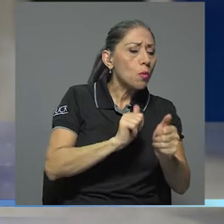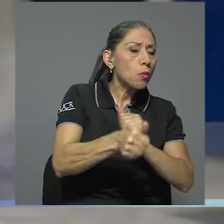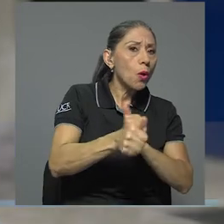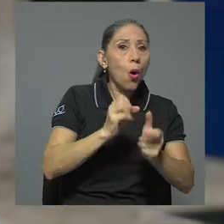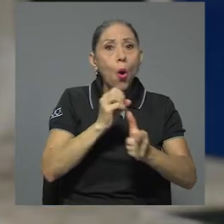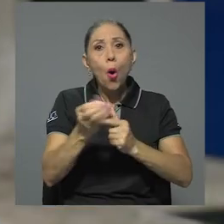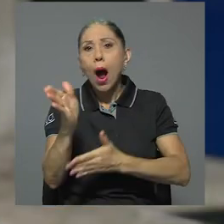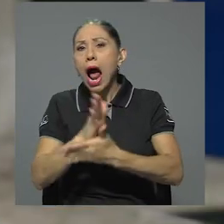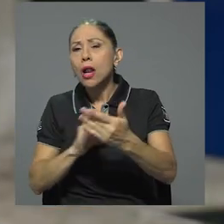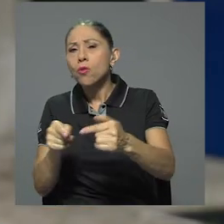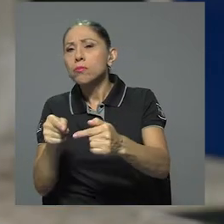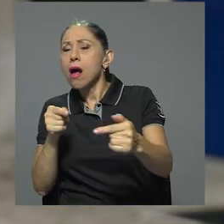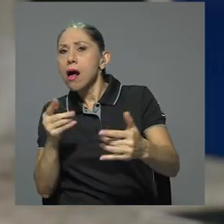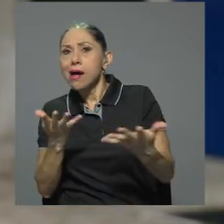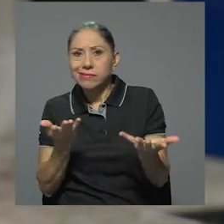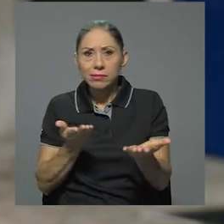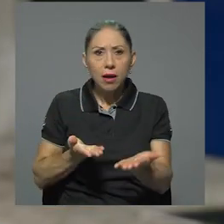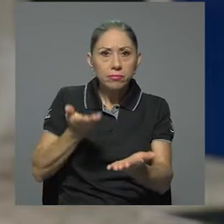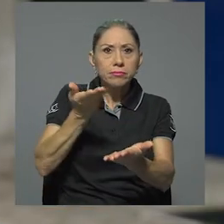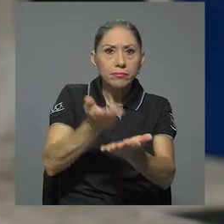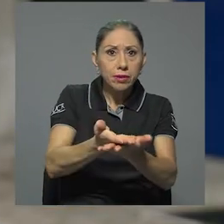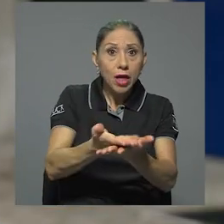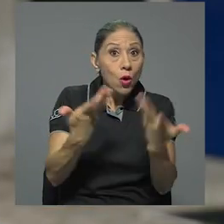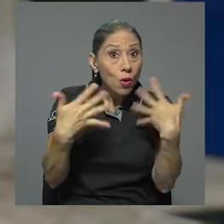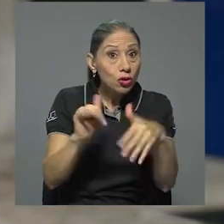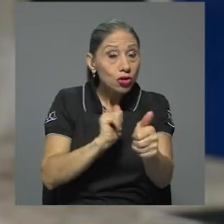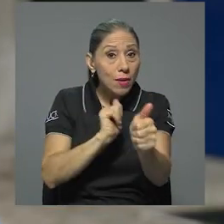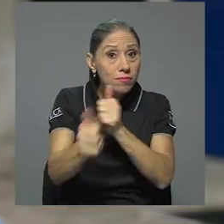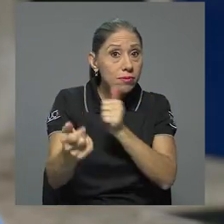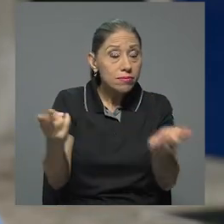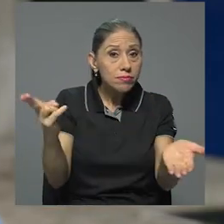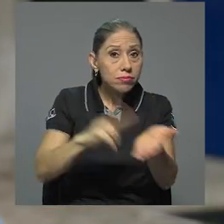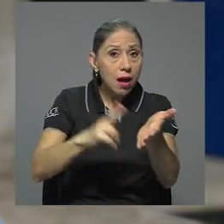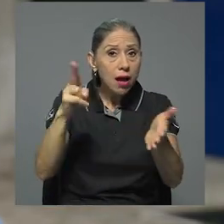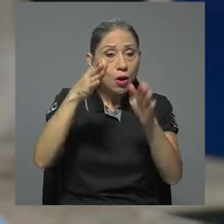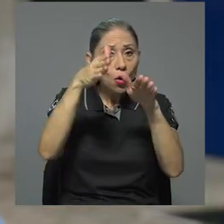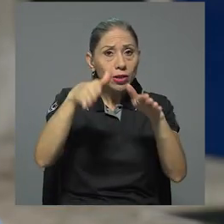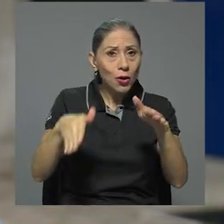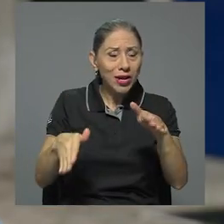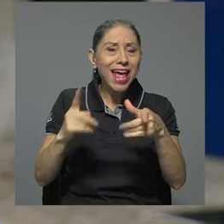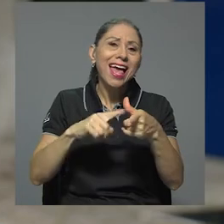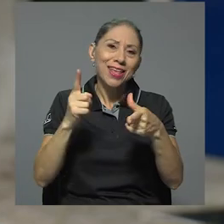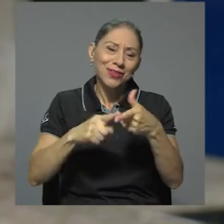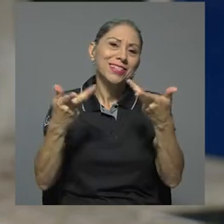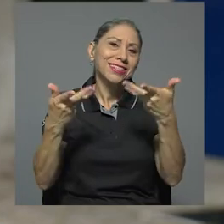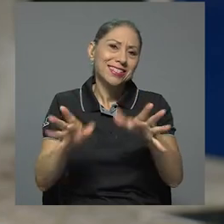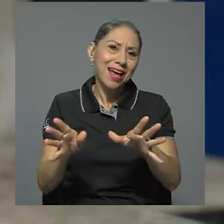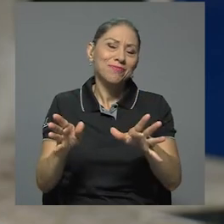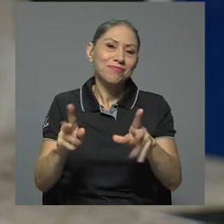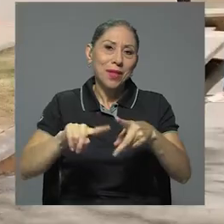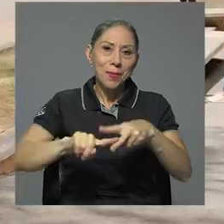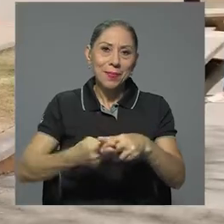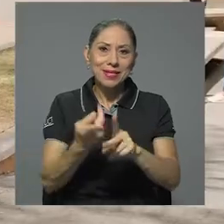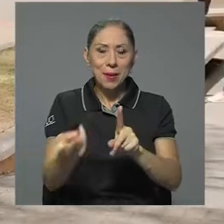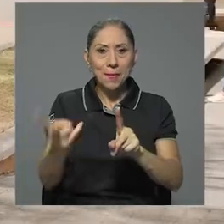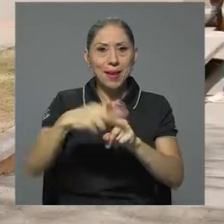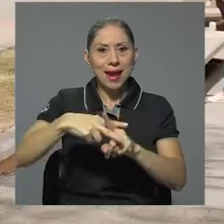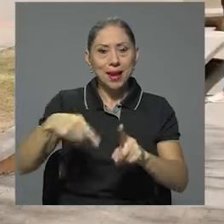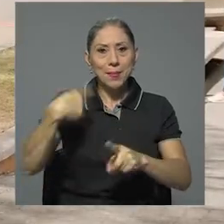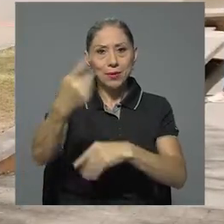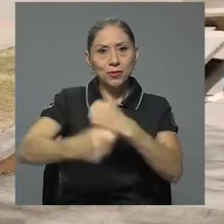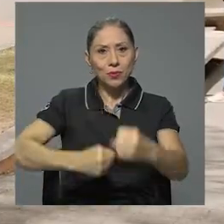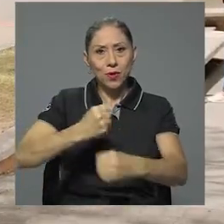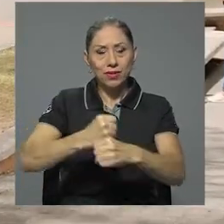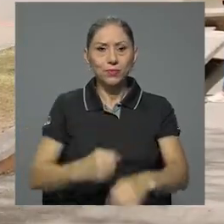objeción que tenga. Y bueno, una vez que esté aprobado por la Contraloría, ya sería para comenzar a aplicar el próximo año.